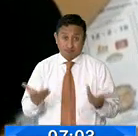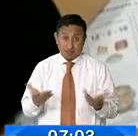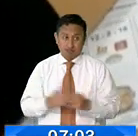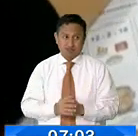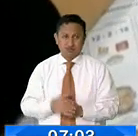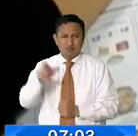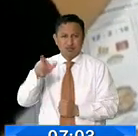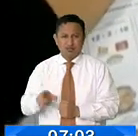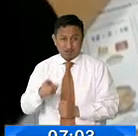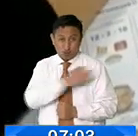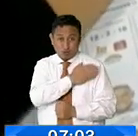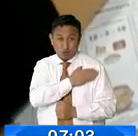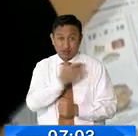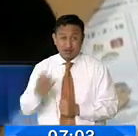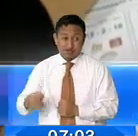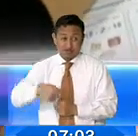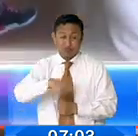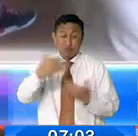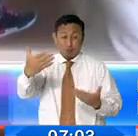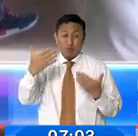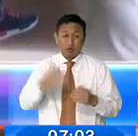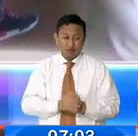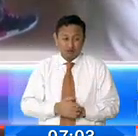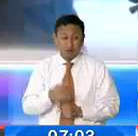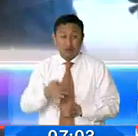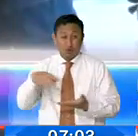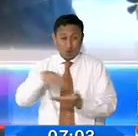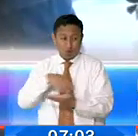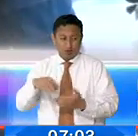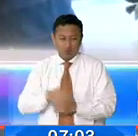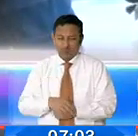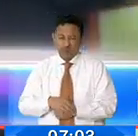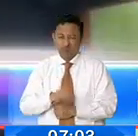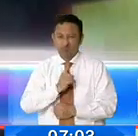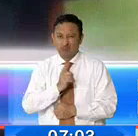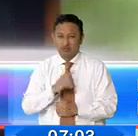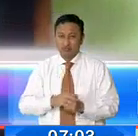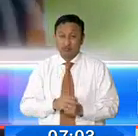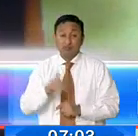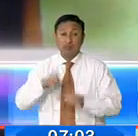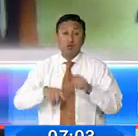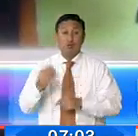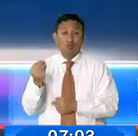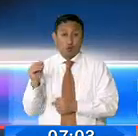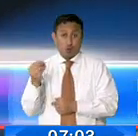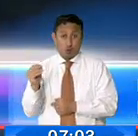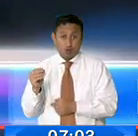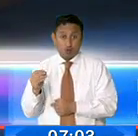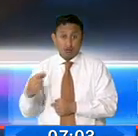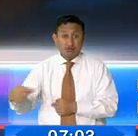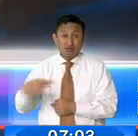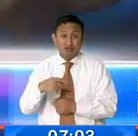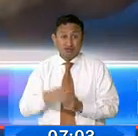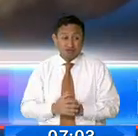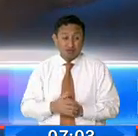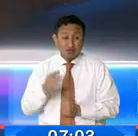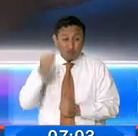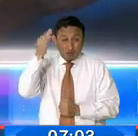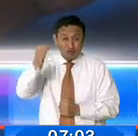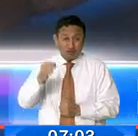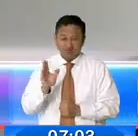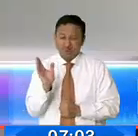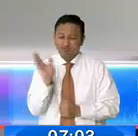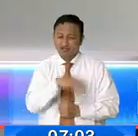falta de credibilidad de los políticos genera incertidumbre en los jóvenes que incluso dejan de apostarle al futuro.